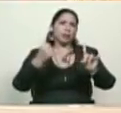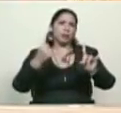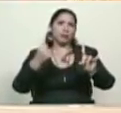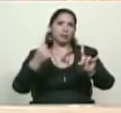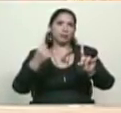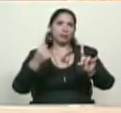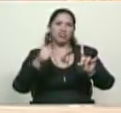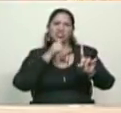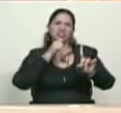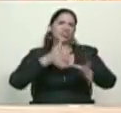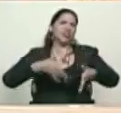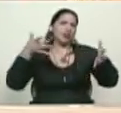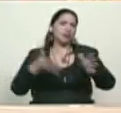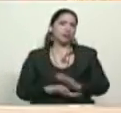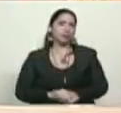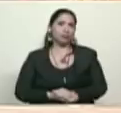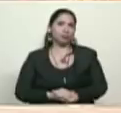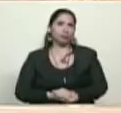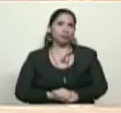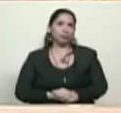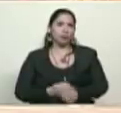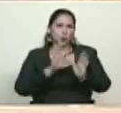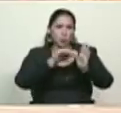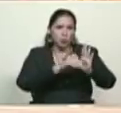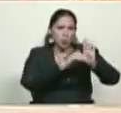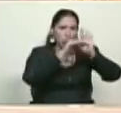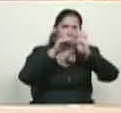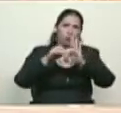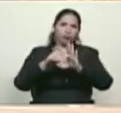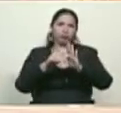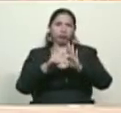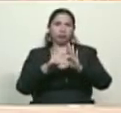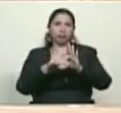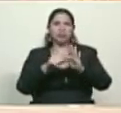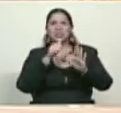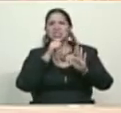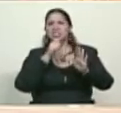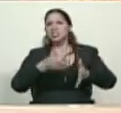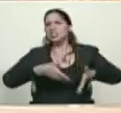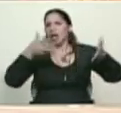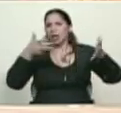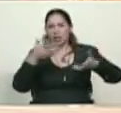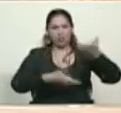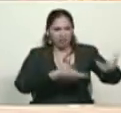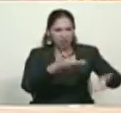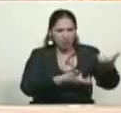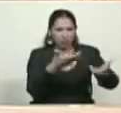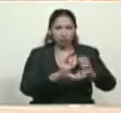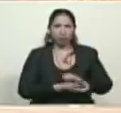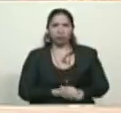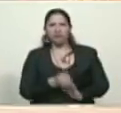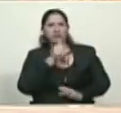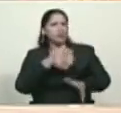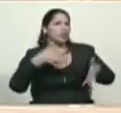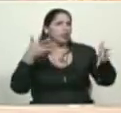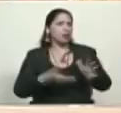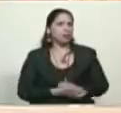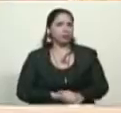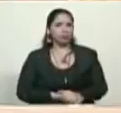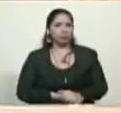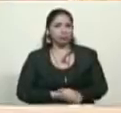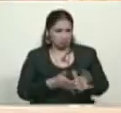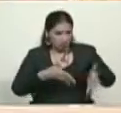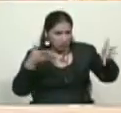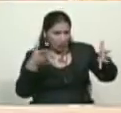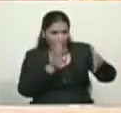¿Quién gana con el asalto? ¿Quién gana con la quema? ¿Quién gana? ¿Ganan los